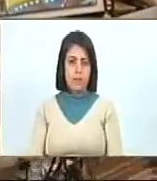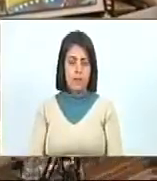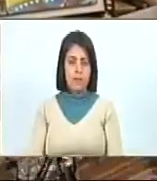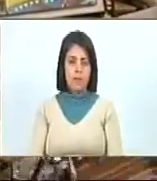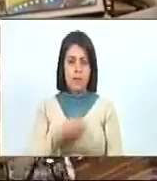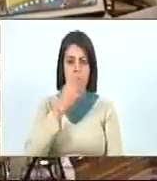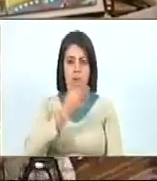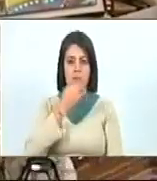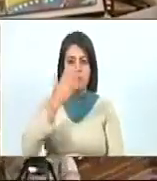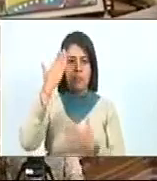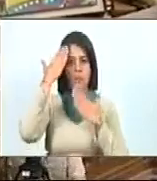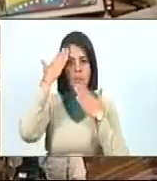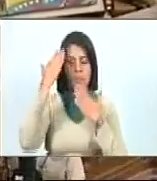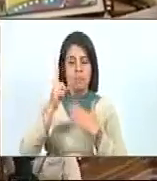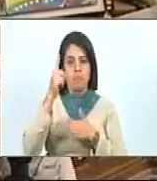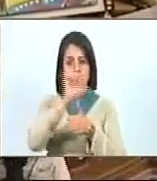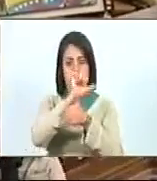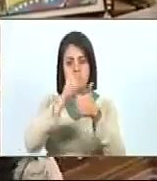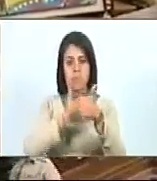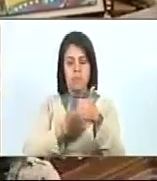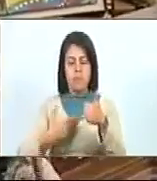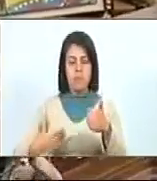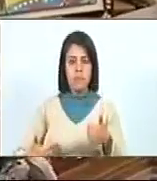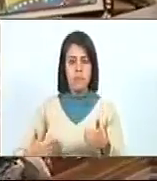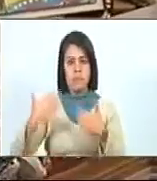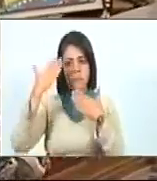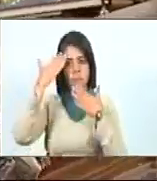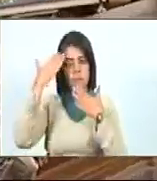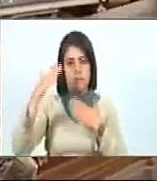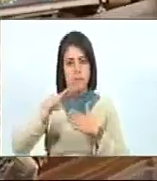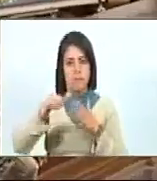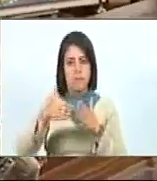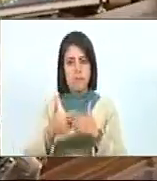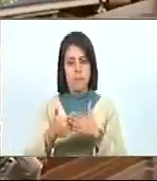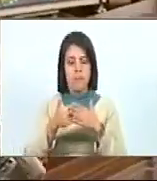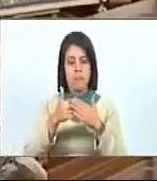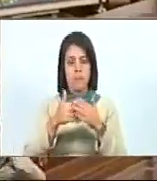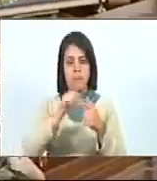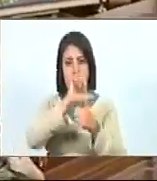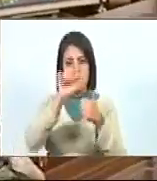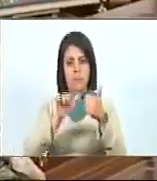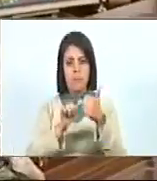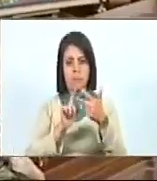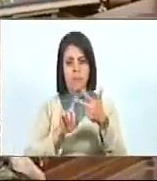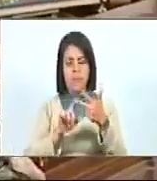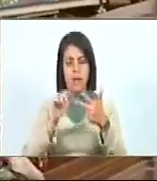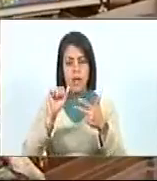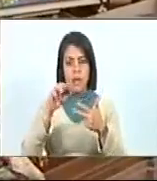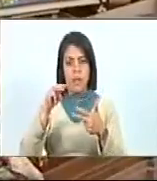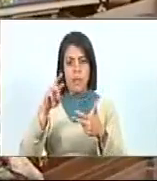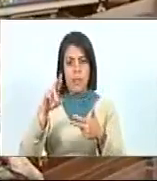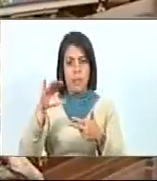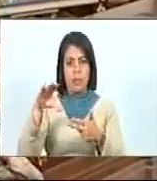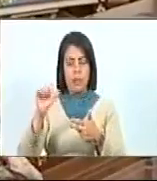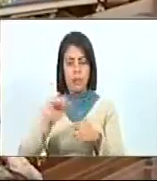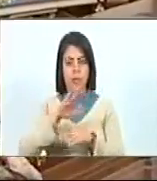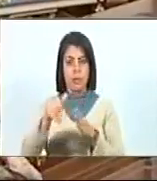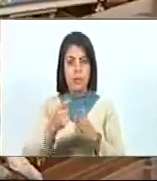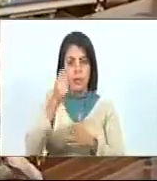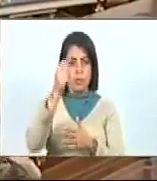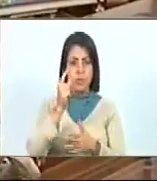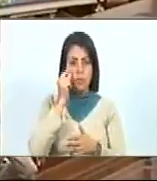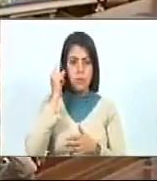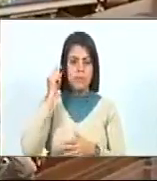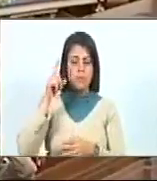Buenas tardes, saludo al primer vicepresidente, saludar a nuestra segunda vicepresidenta, la compañera América, a todos nuestros diputados y